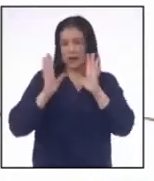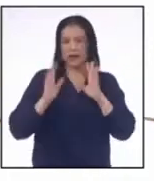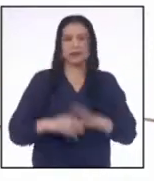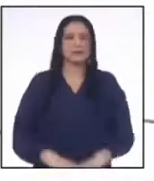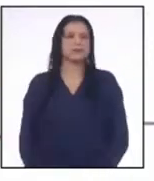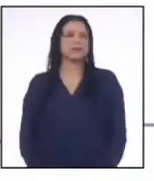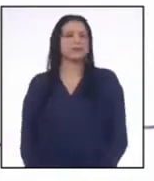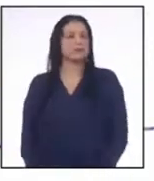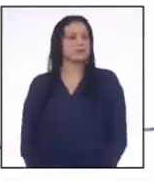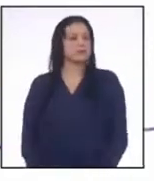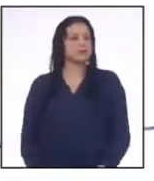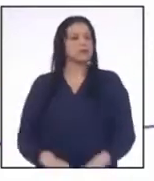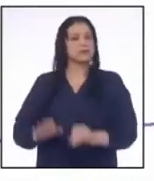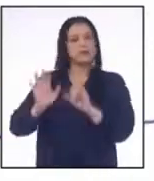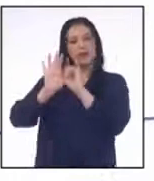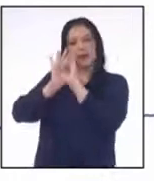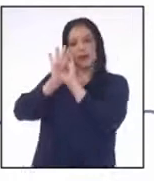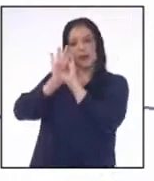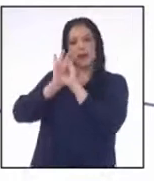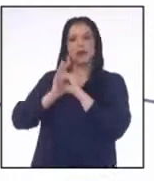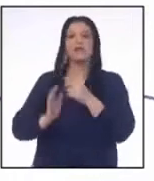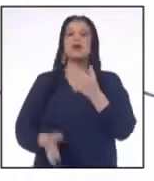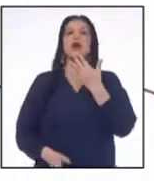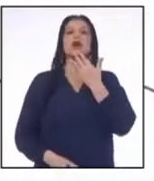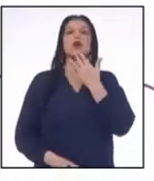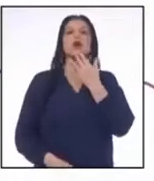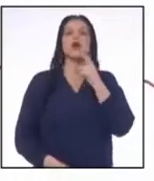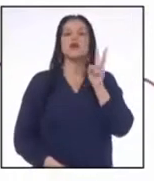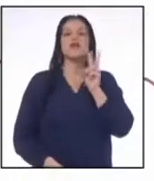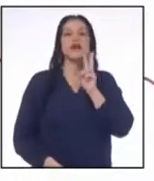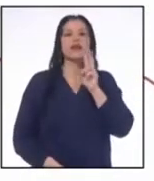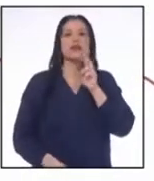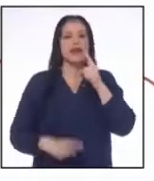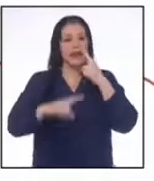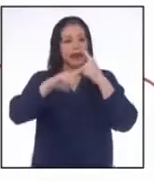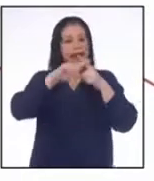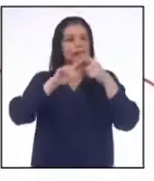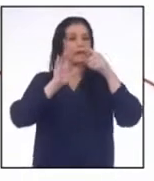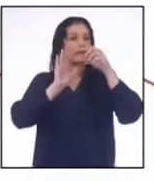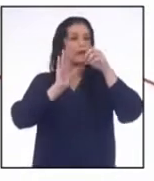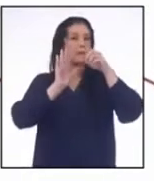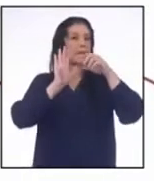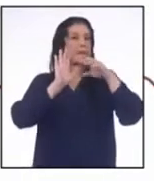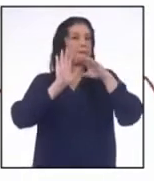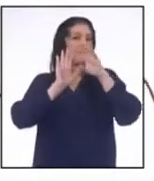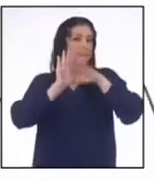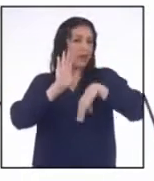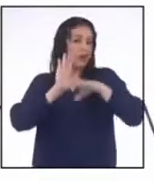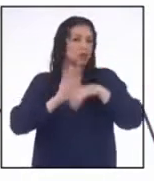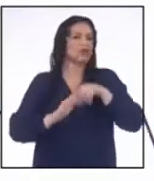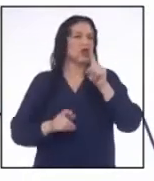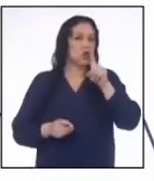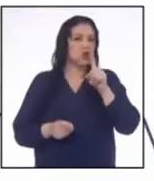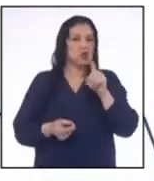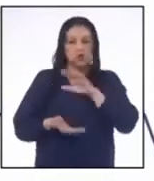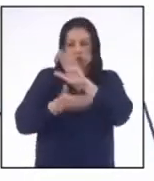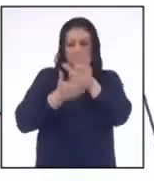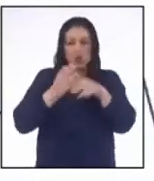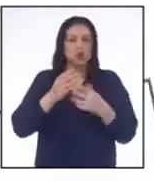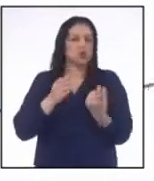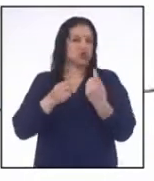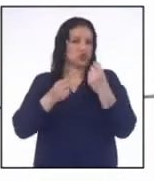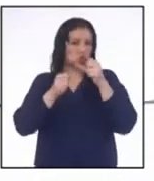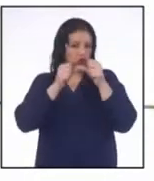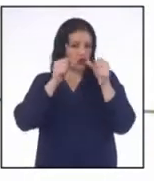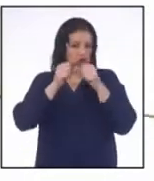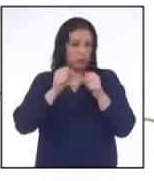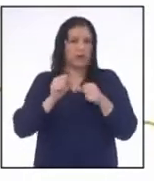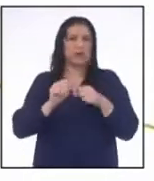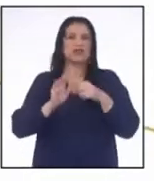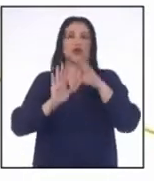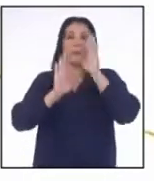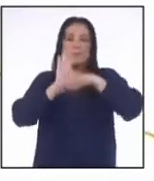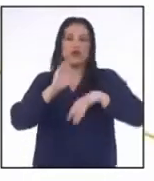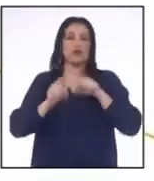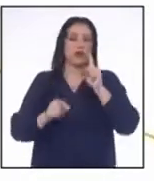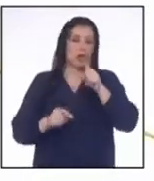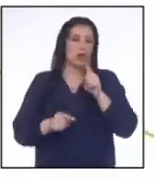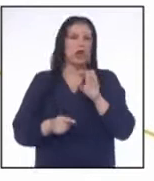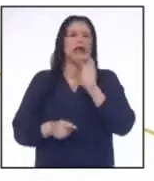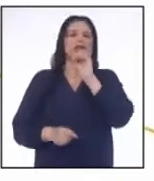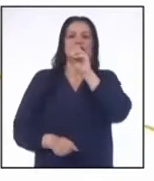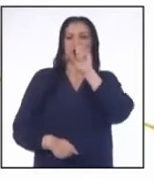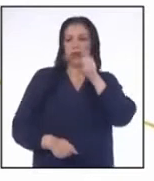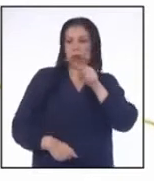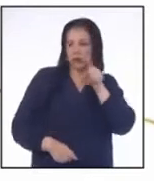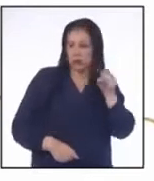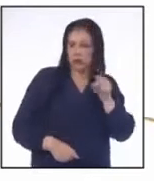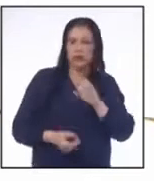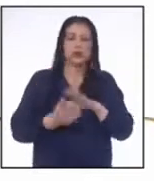profesora En la gráfica verde se puede observar que X es menor que 1 Se consideran todos los valores menores de 1 Es decir, decimales Y